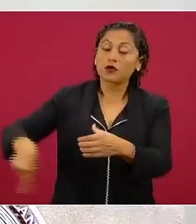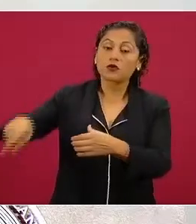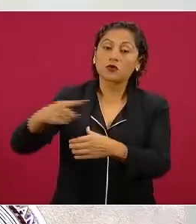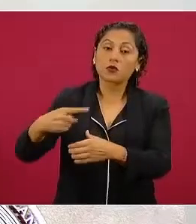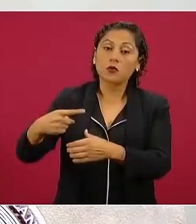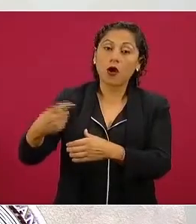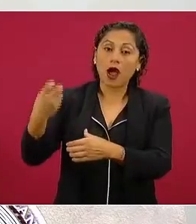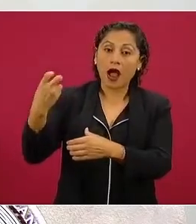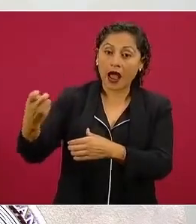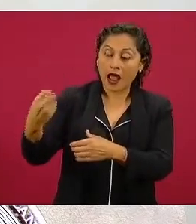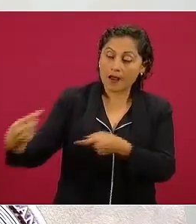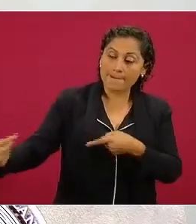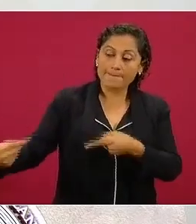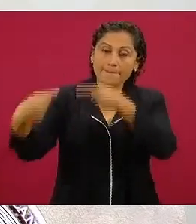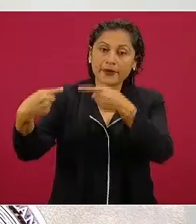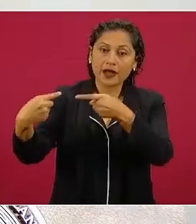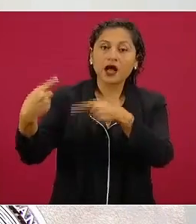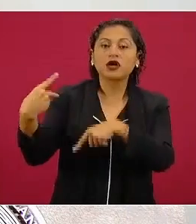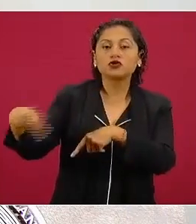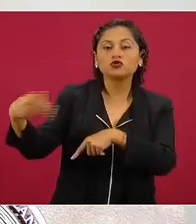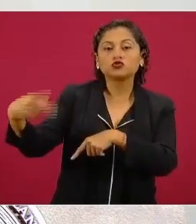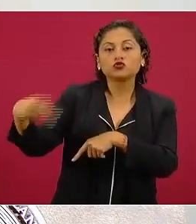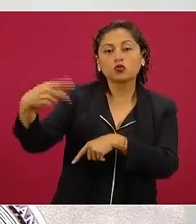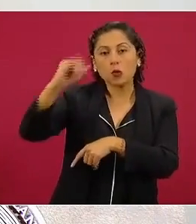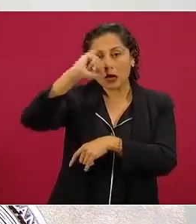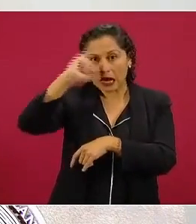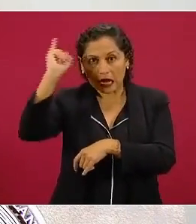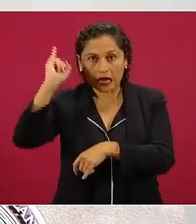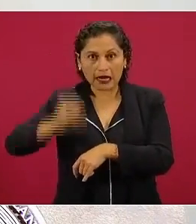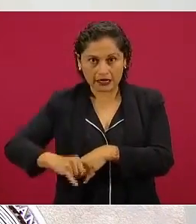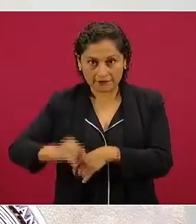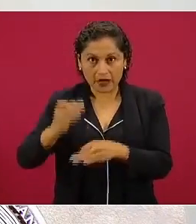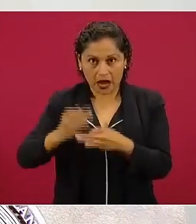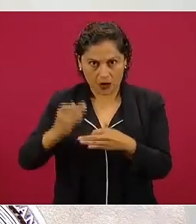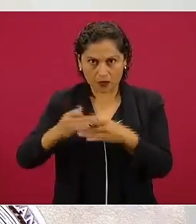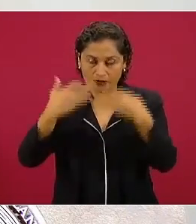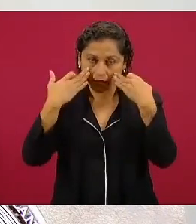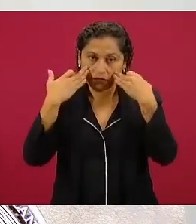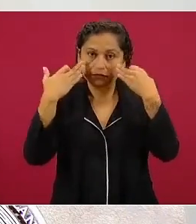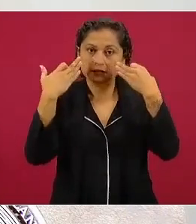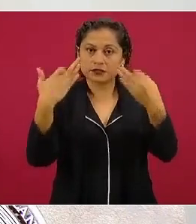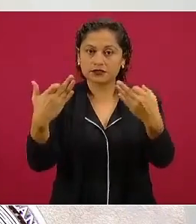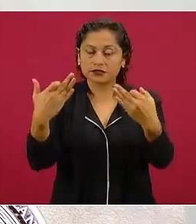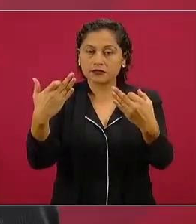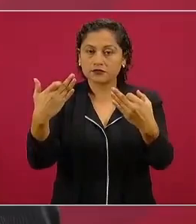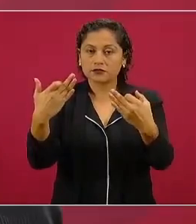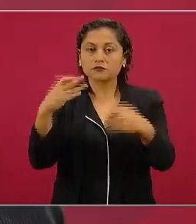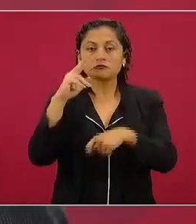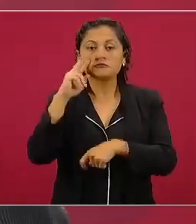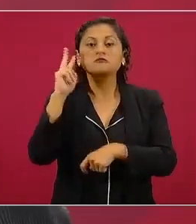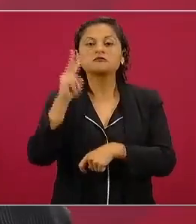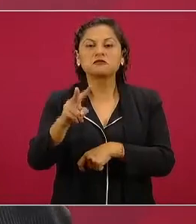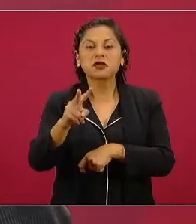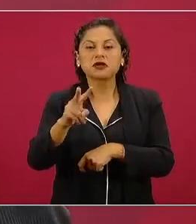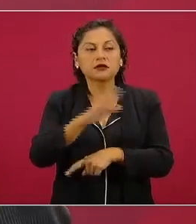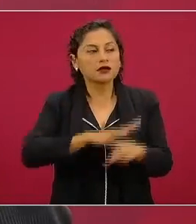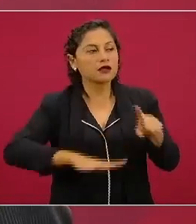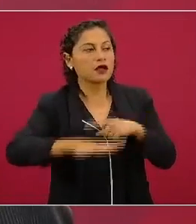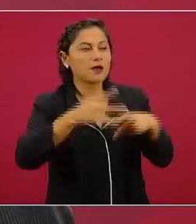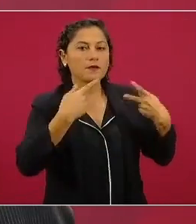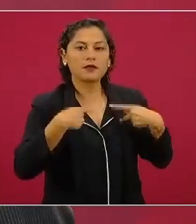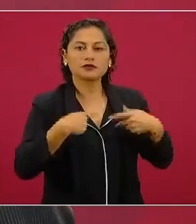y sus jefes sepan por qué la gente nos apoya,